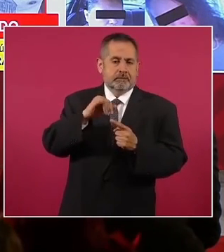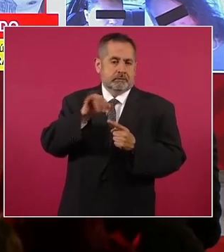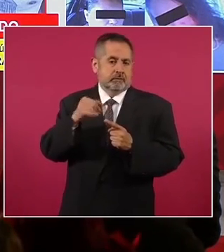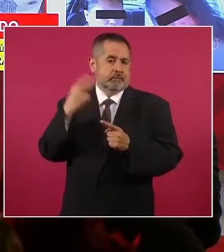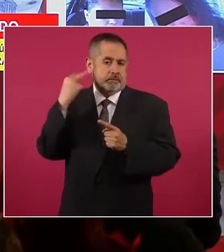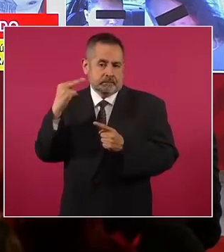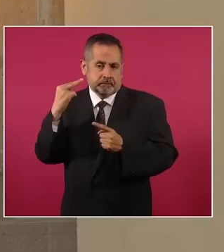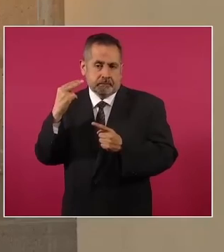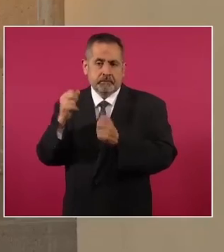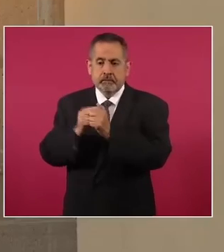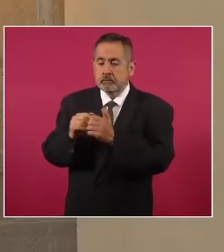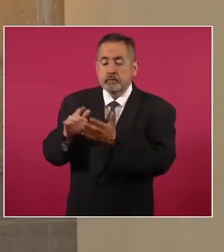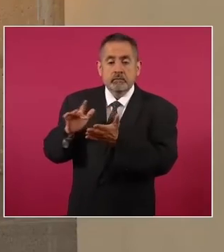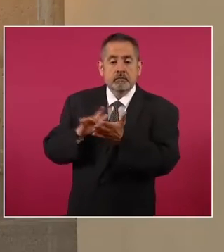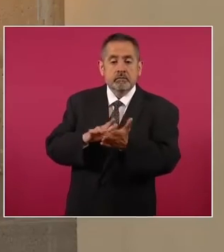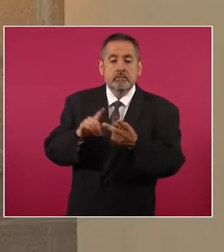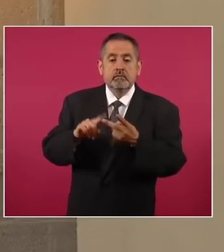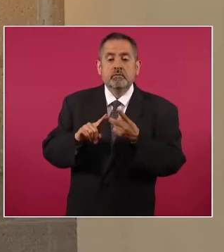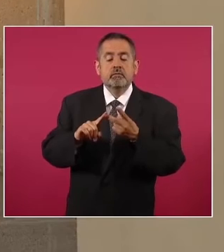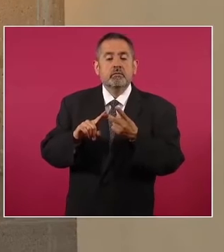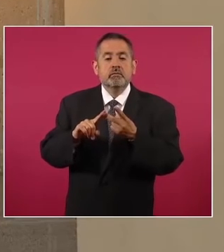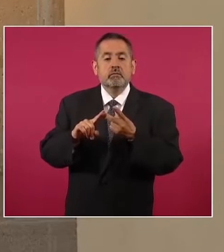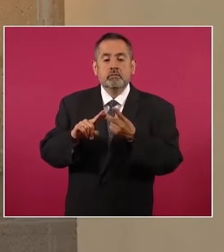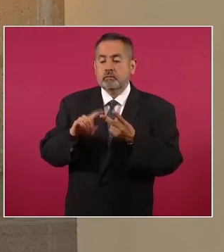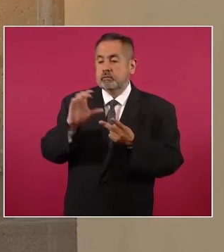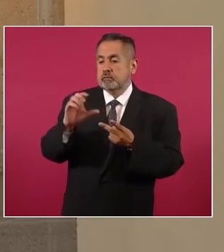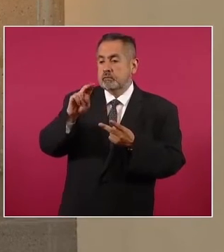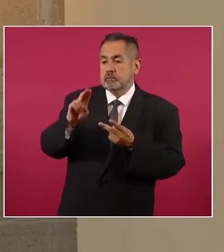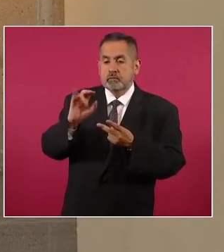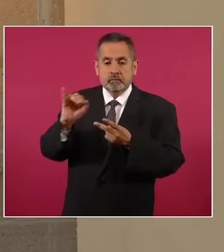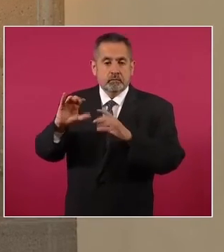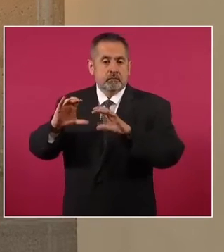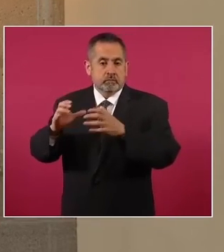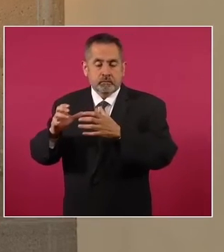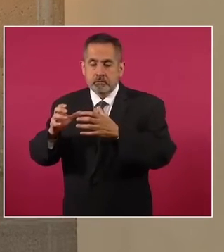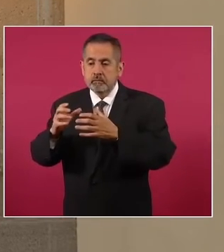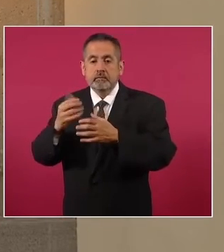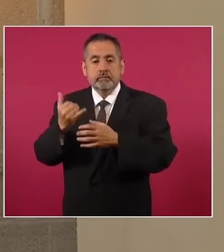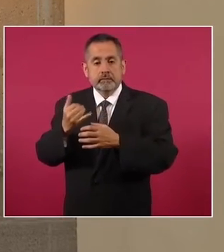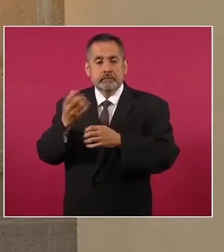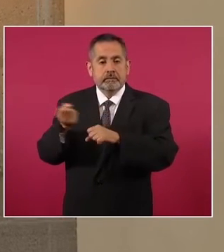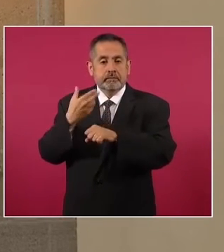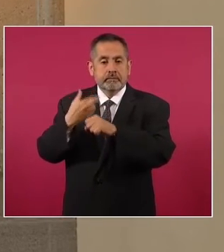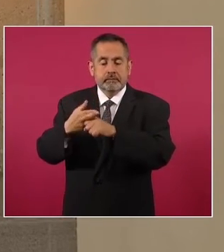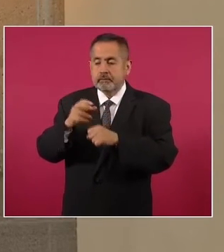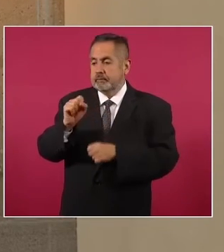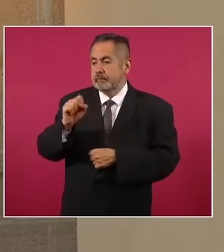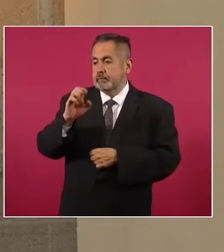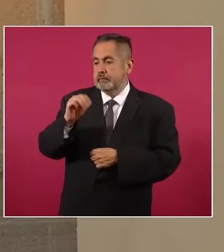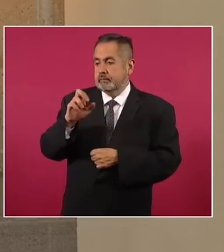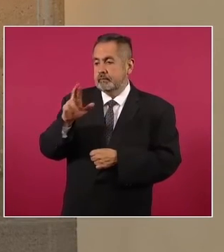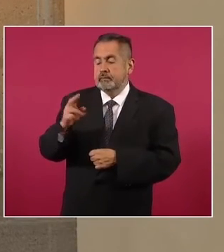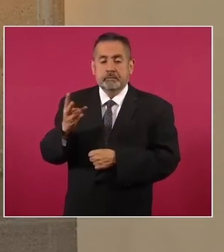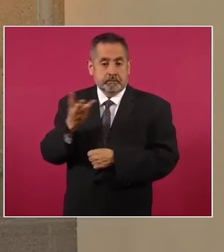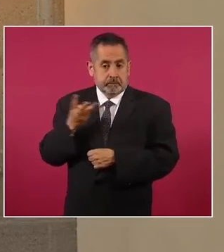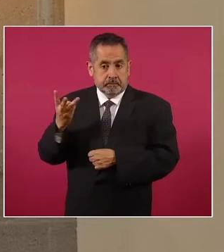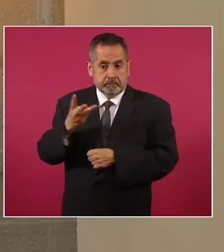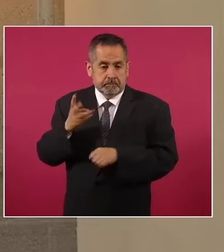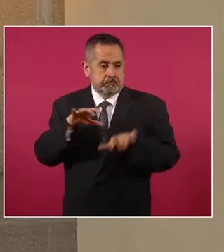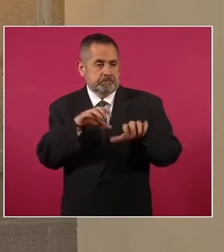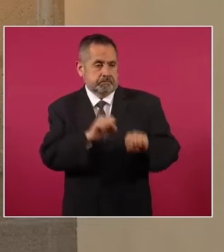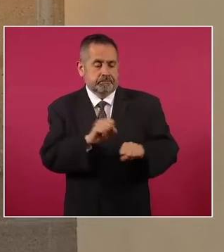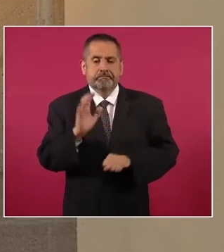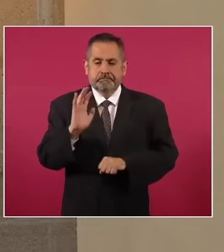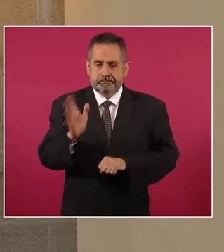y con el apoyo del Centro Nacional de Inteligencia y la Secretaría de la Secretaría Ya está por